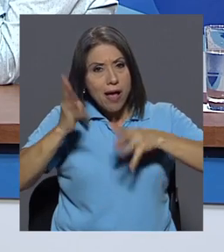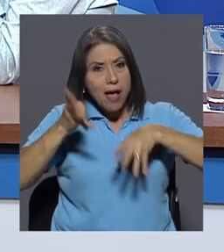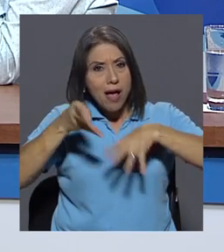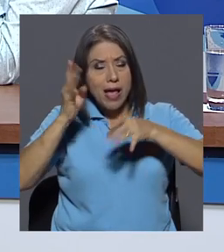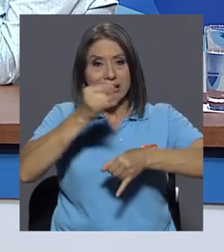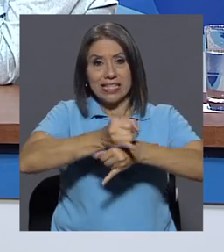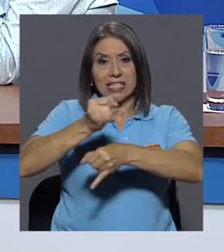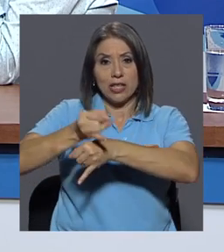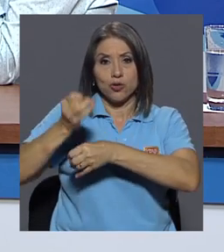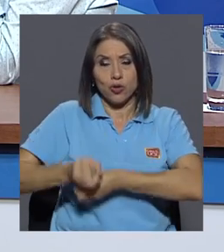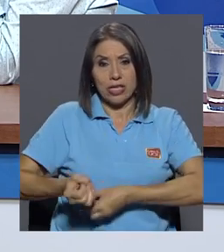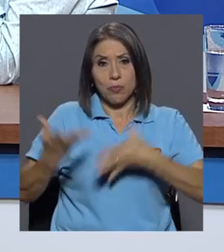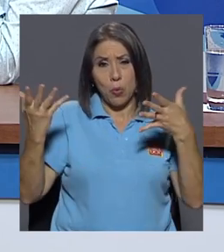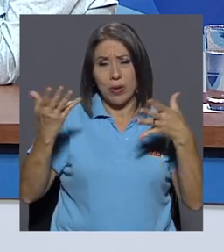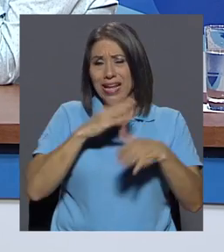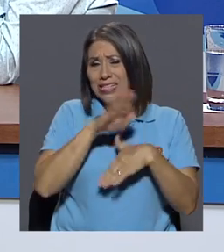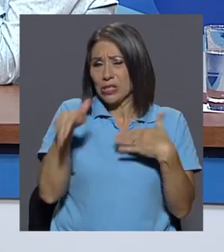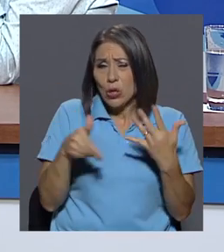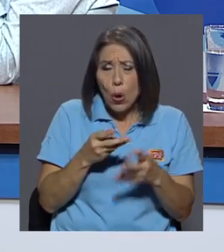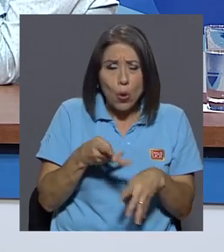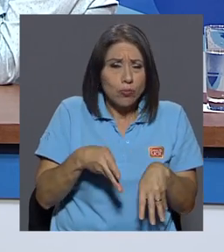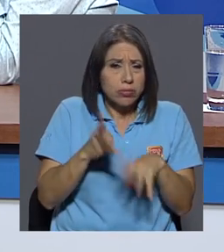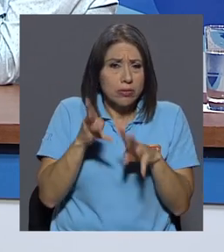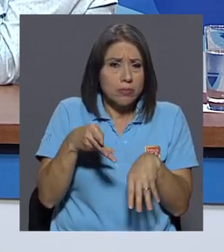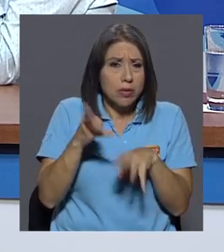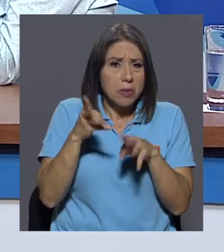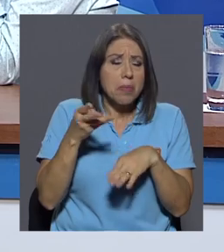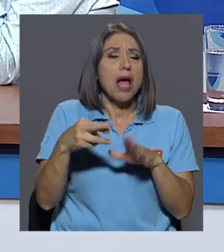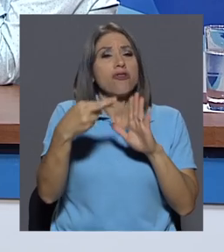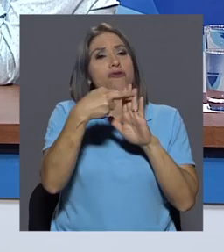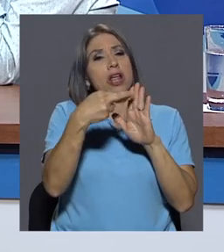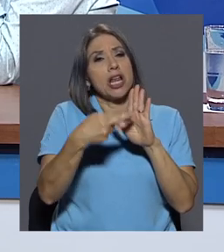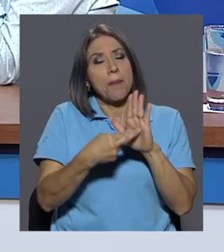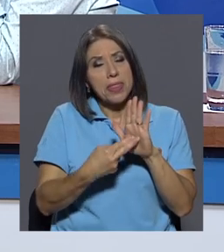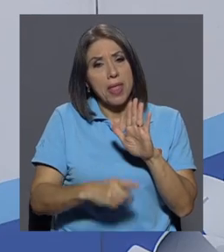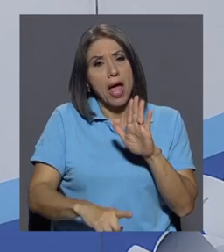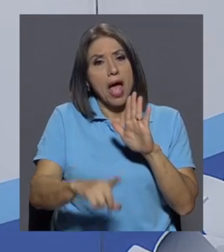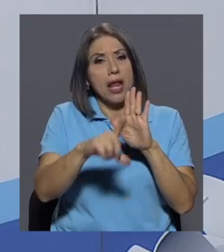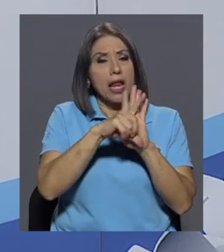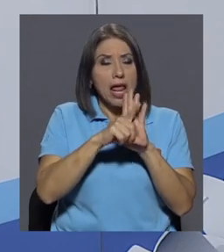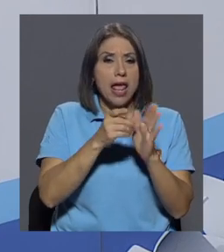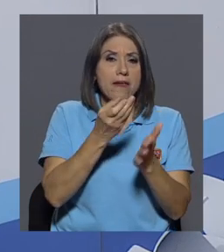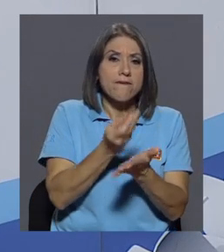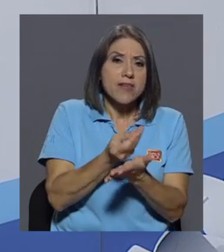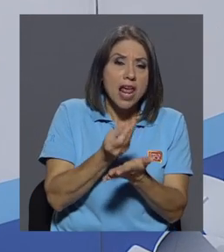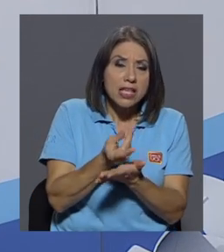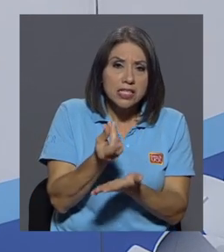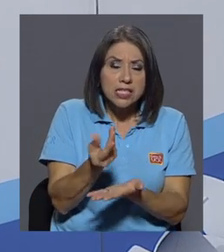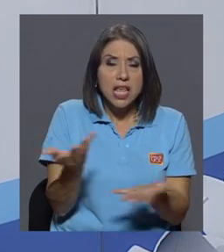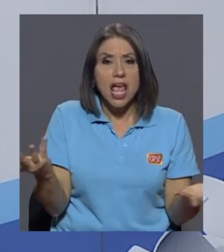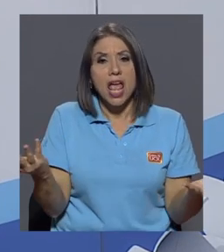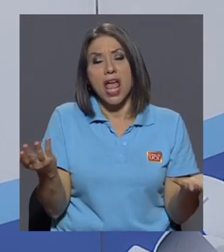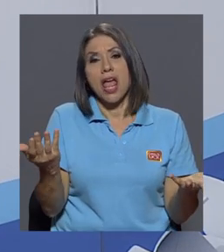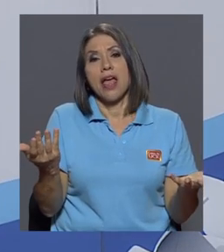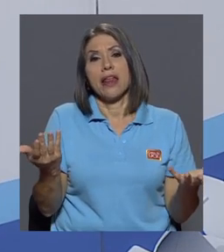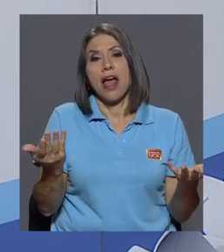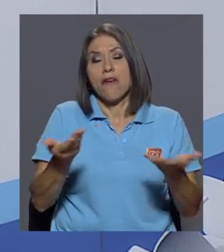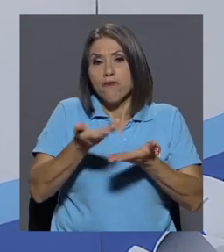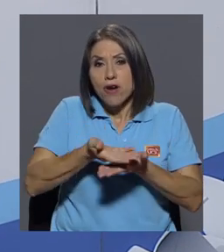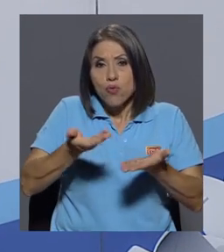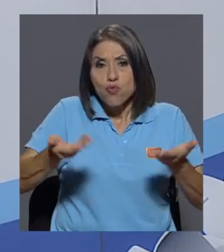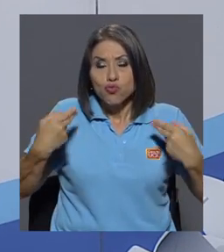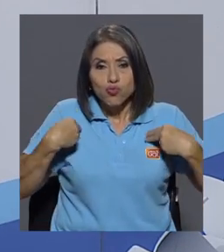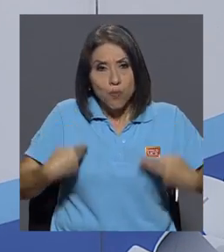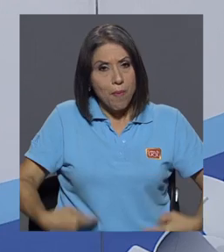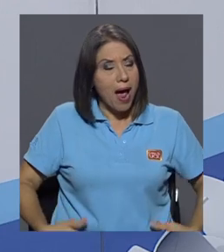información de su quehacer. Hay información reglamentaria, información financiera como estados financieros, de recursos